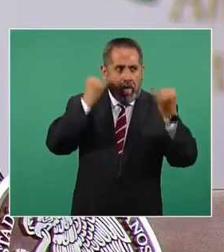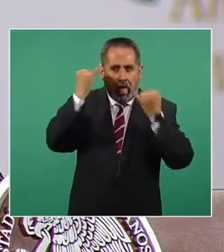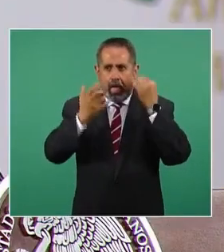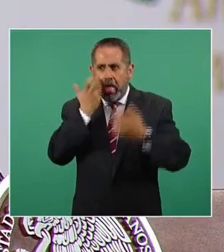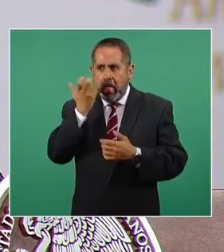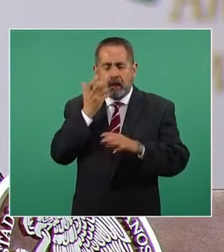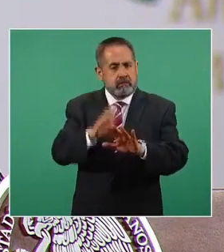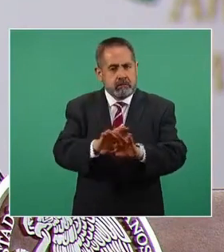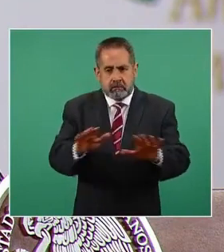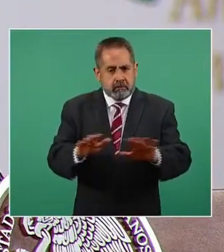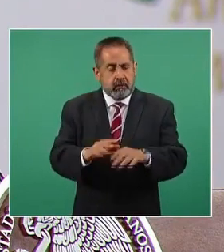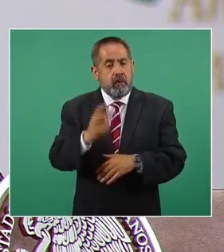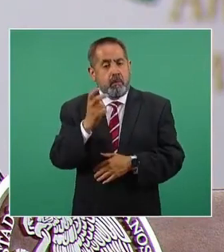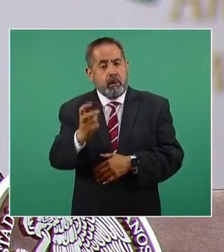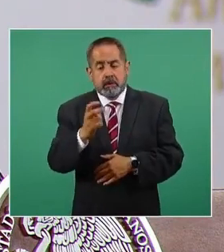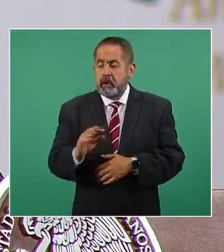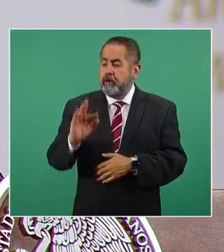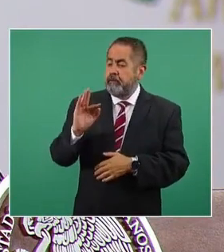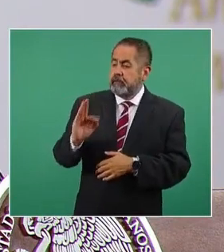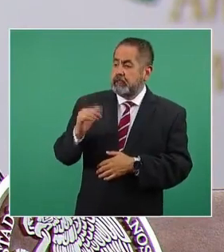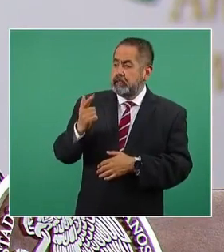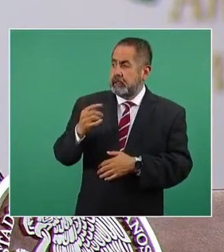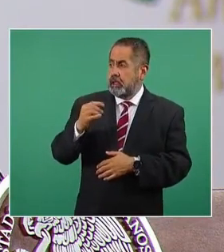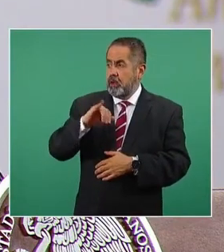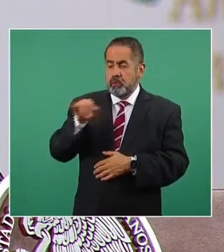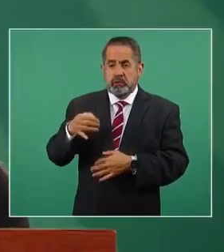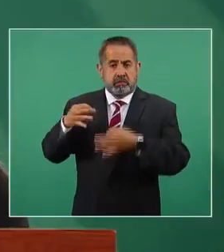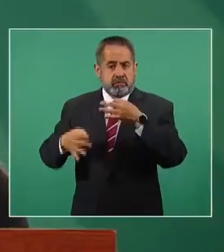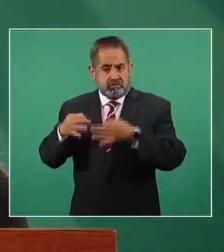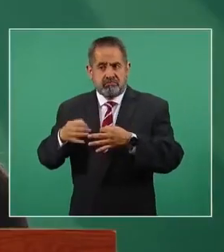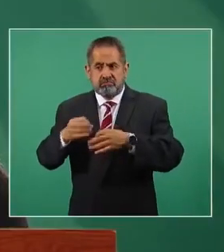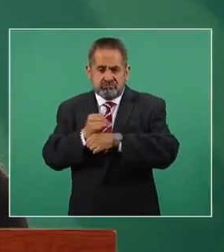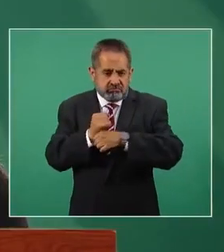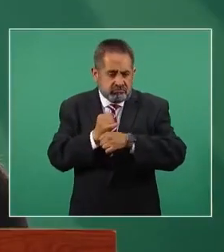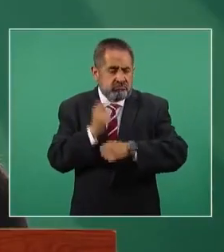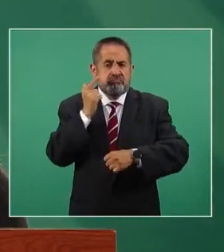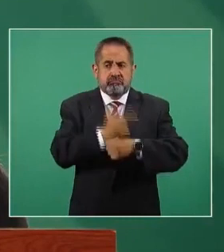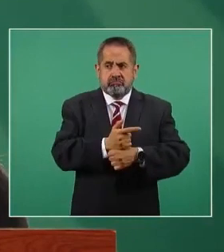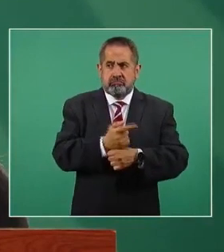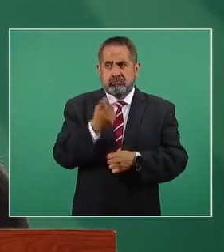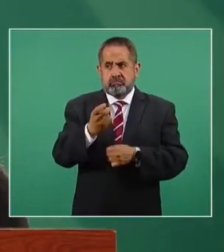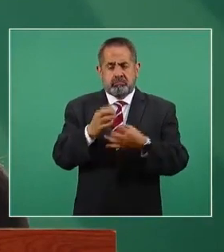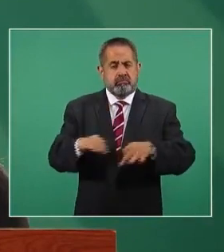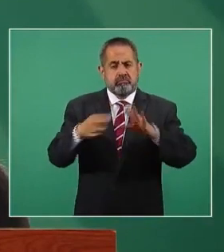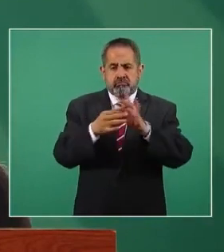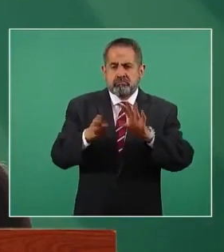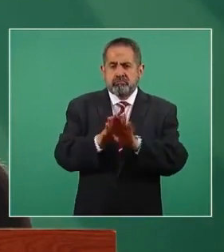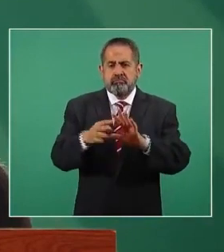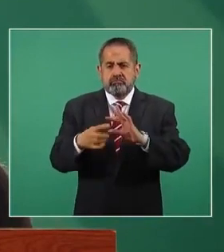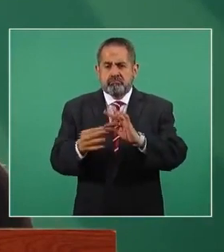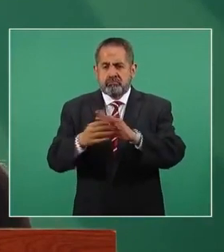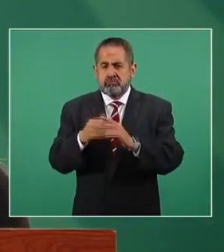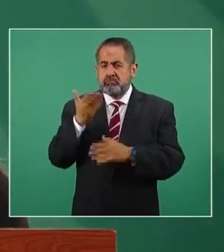mismo hay un peritaje de la Fiscalía General de Justicia y por eso mismo también se va a solicitar el peritaje